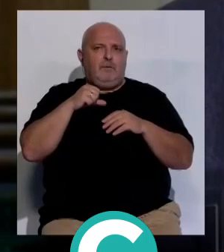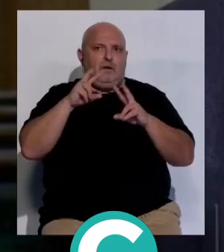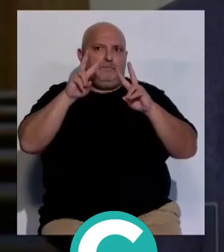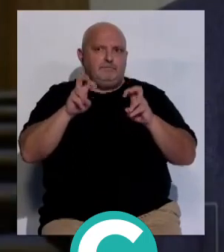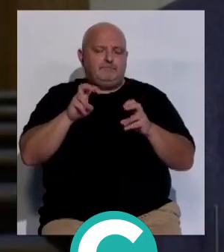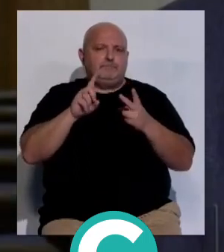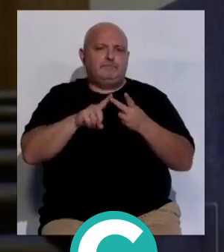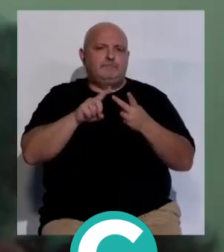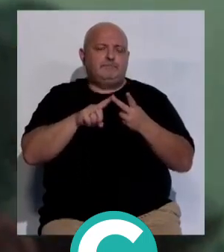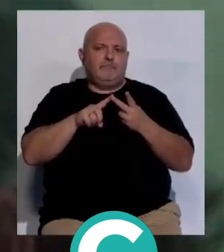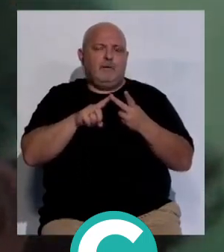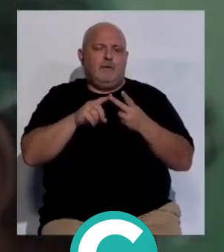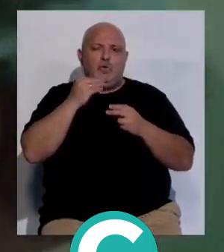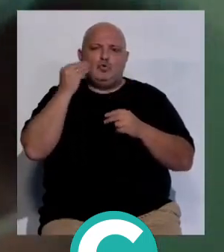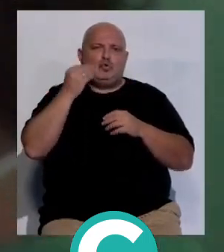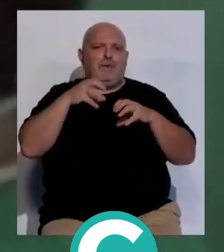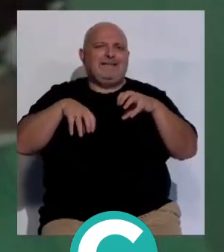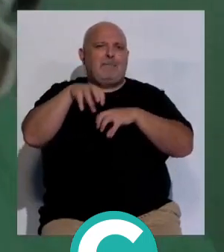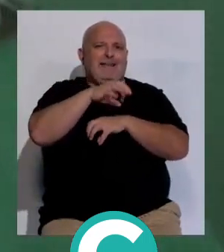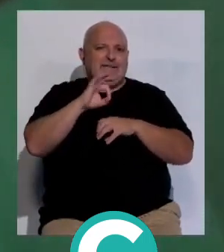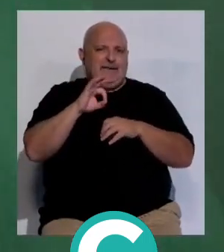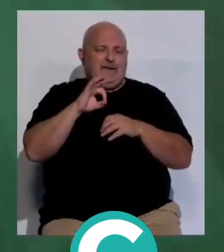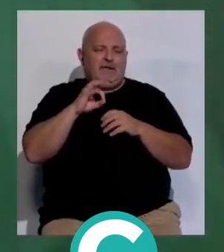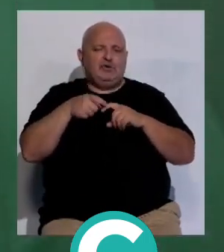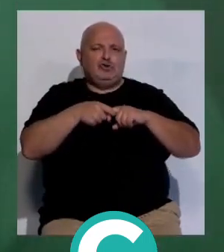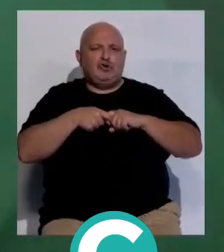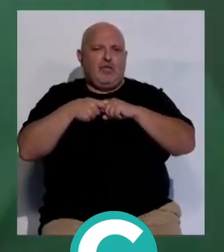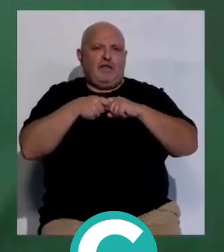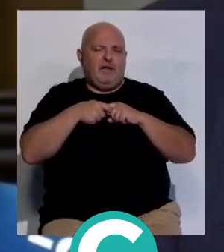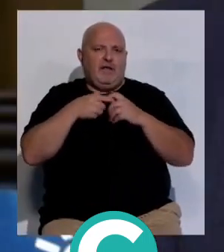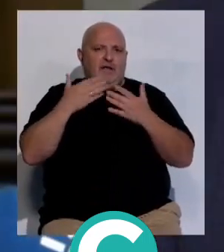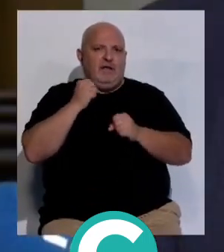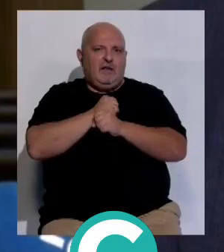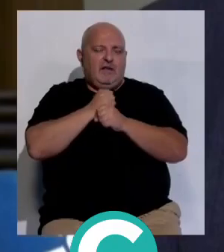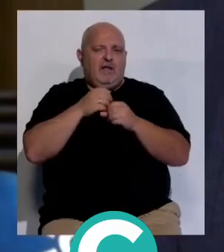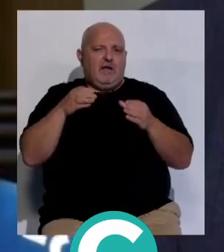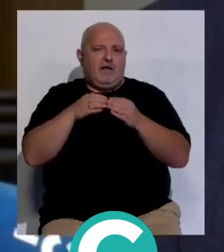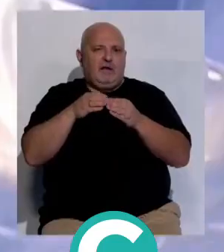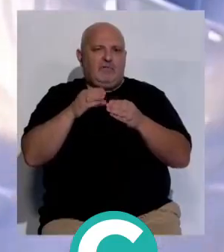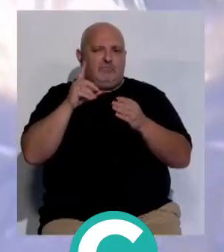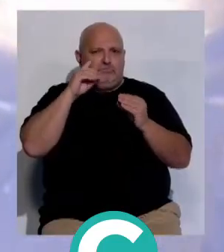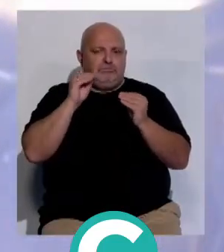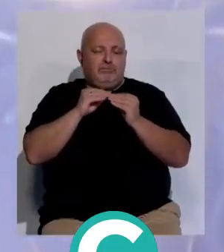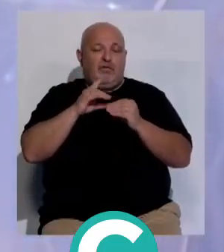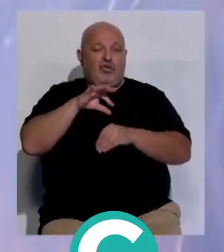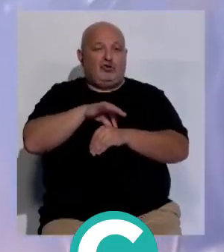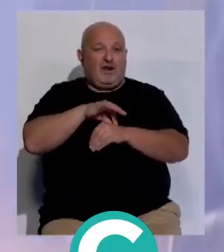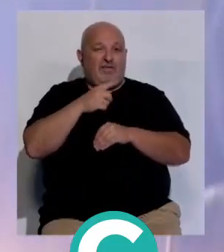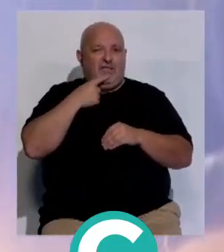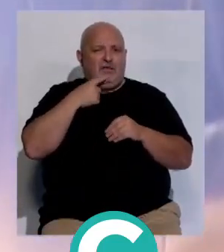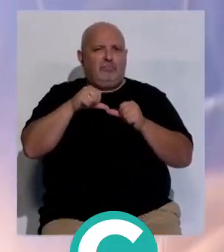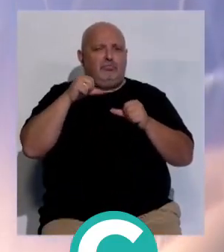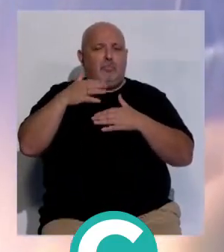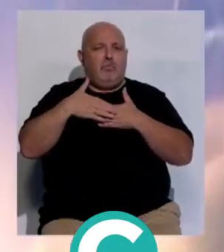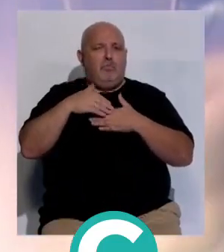o se puede ser un hospital super trasplantador habla de solidaridad de profesionalidad de trabajo en equipo de cohesión la doctora ha recordado hitos